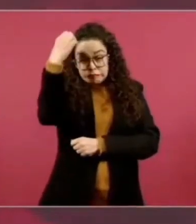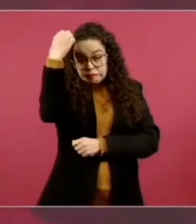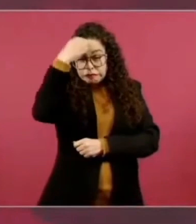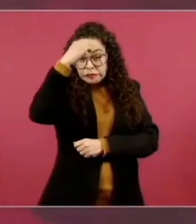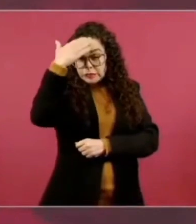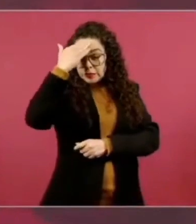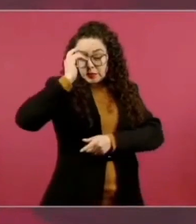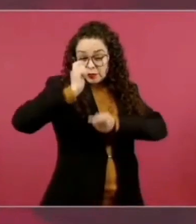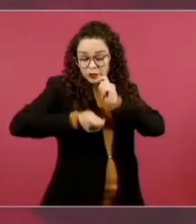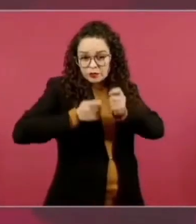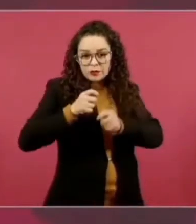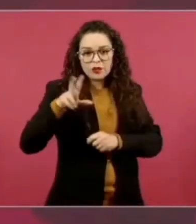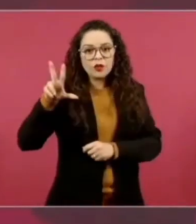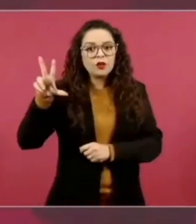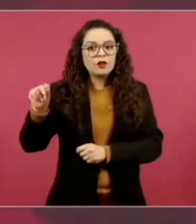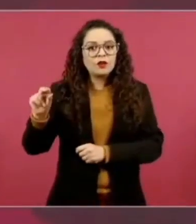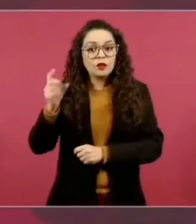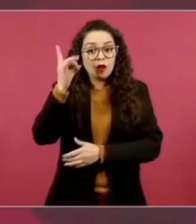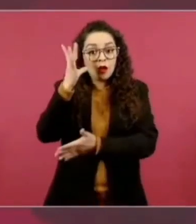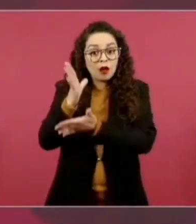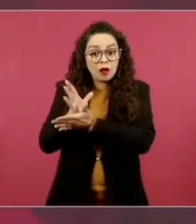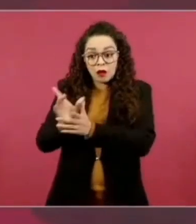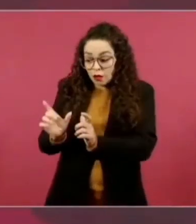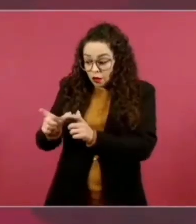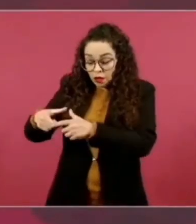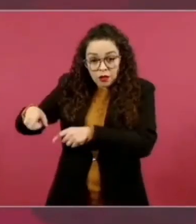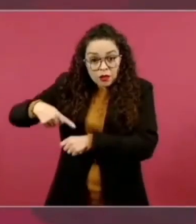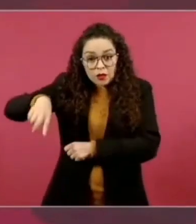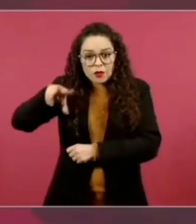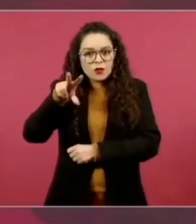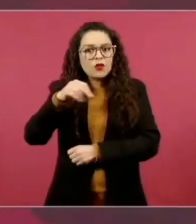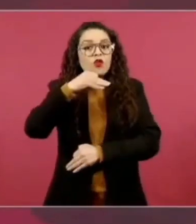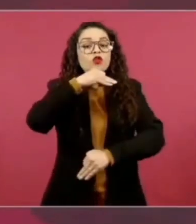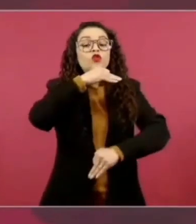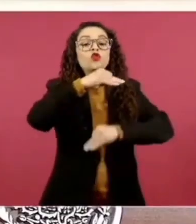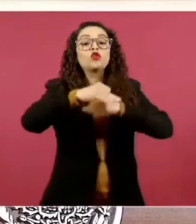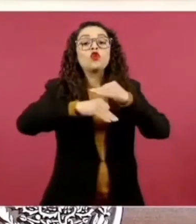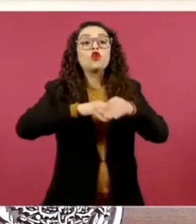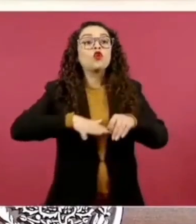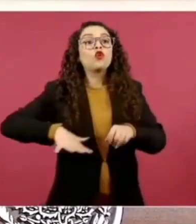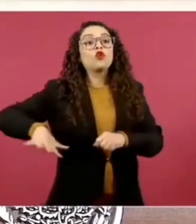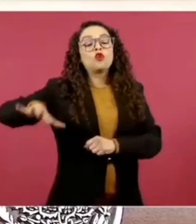todos debemos de opinar, todos los ciudadanos.